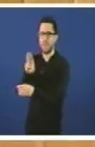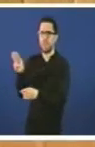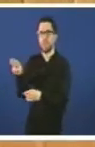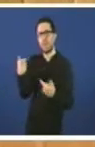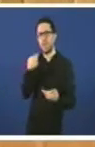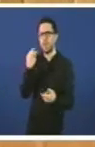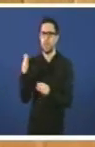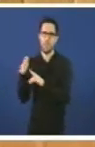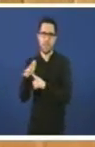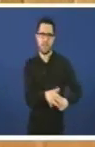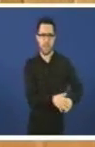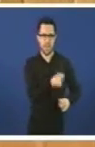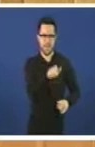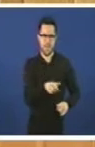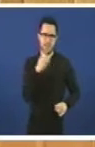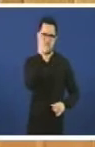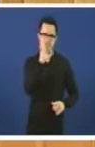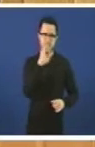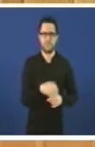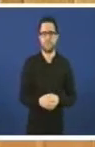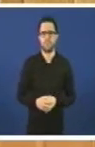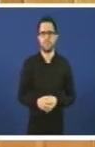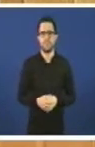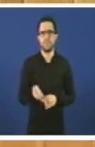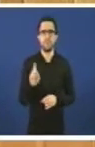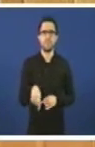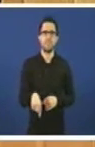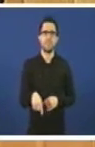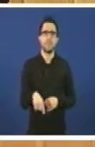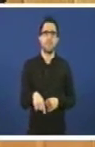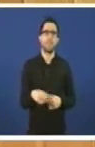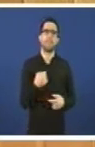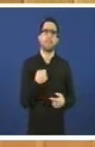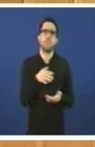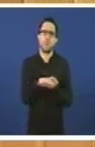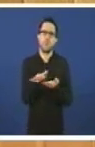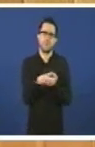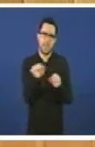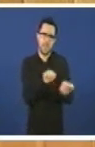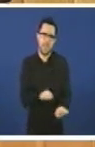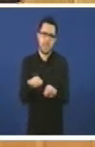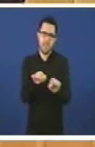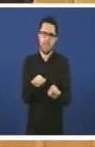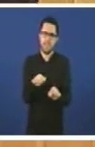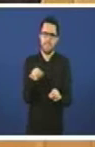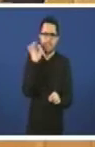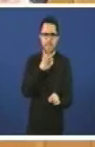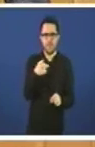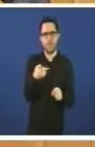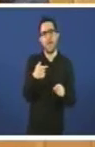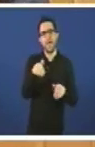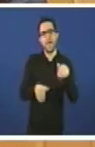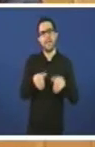Castelao. Máis, a súa defensa do galego, señor consello, eu vou explicar. Mire, antes das eleccións autonómicas